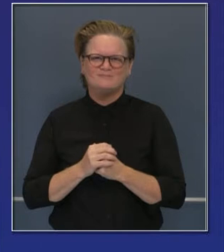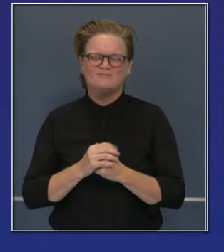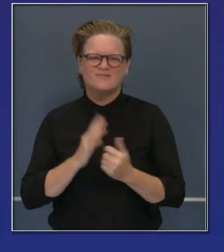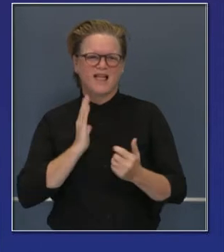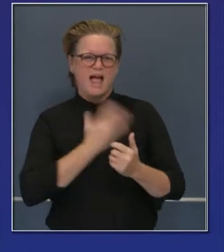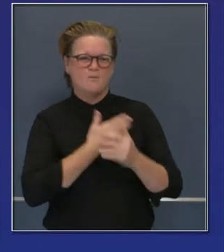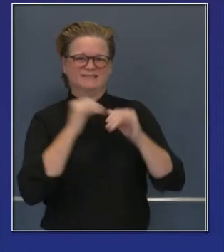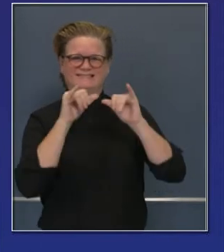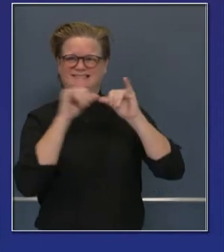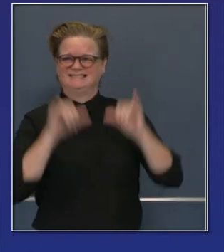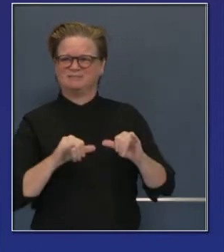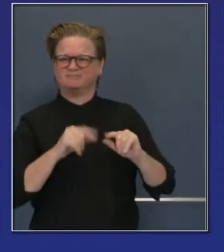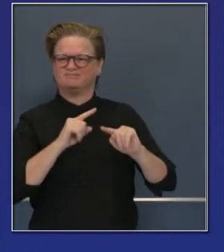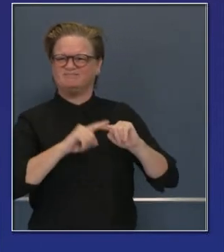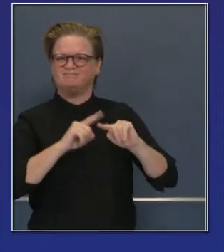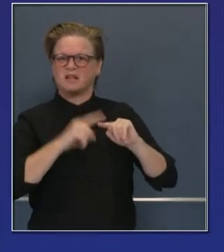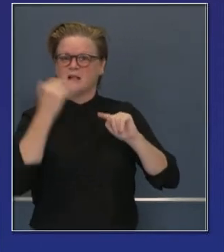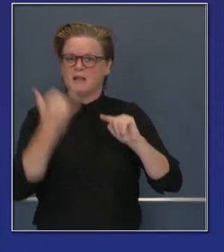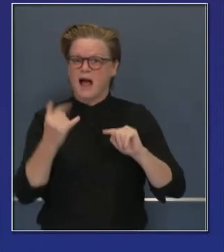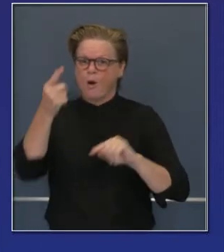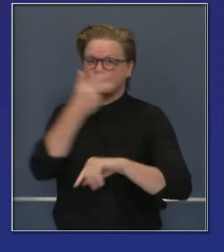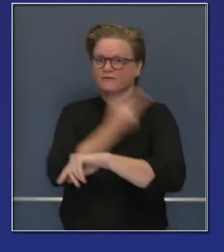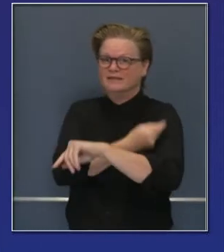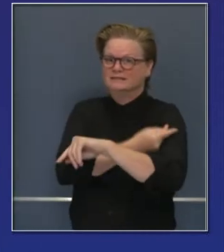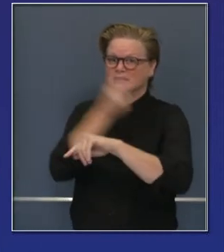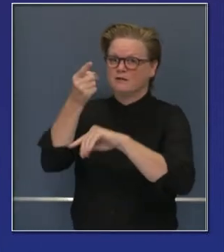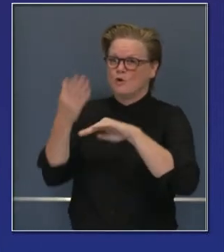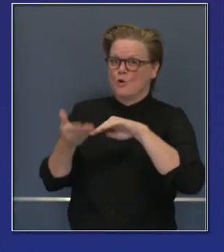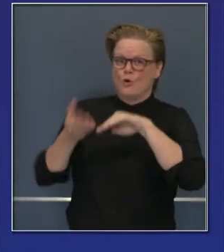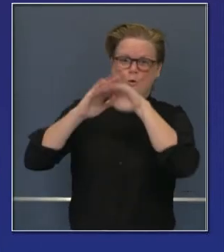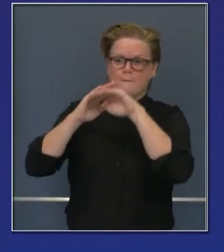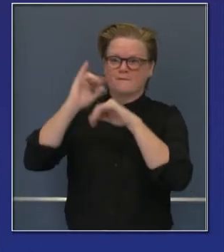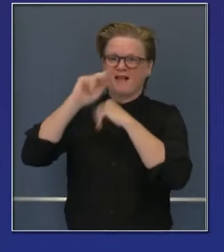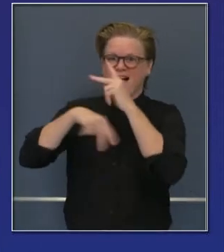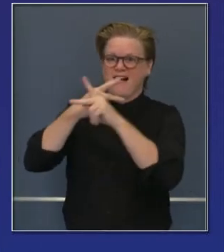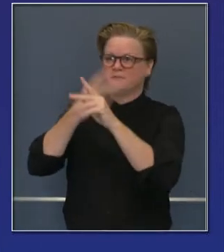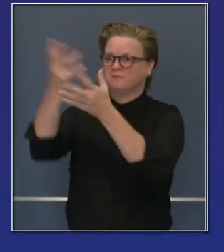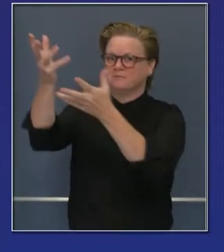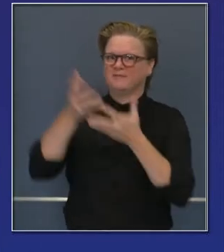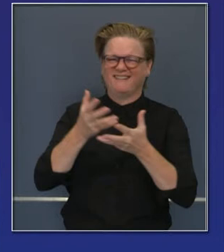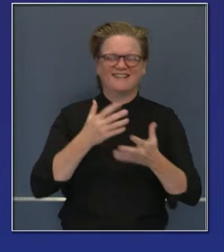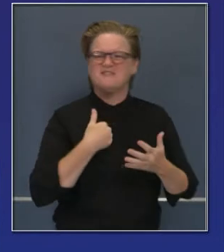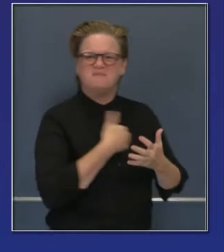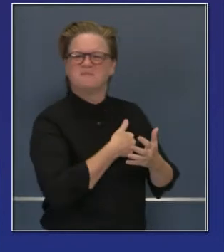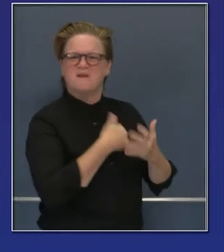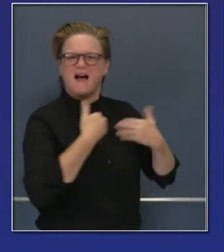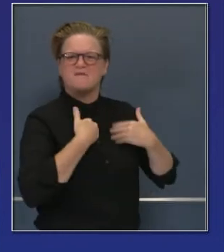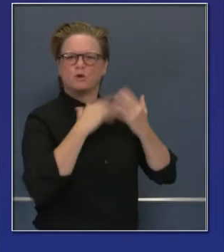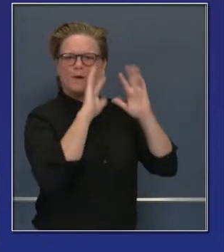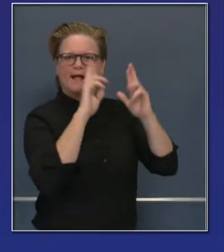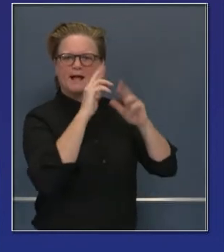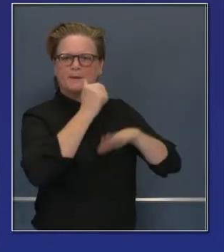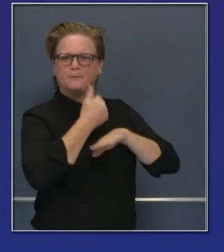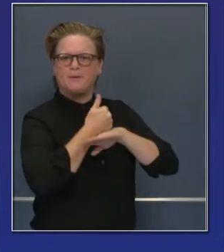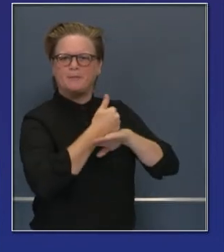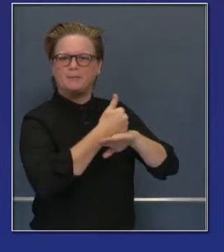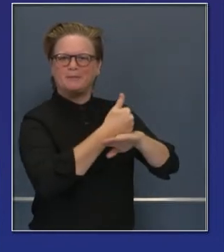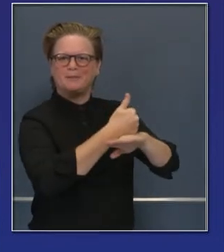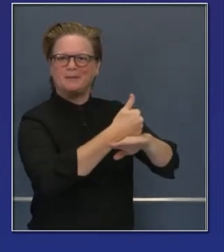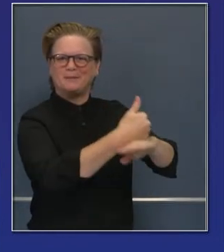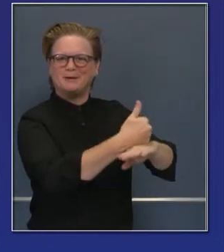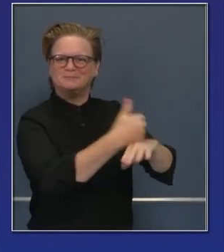encima de la experiencia existente que tenemos y nuestro compromiso actual de lo que ya hacemos